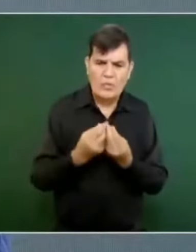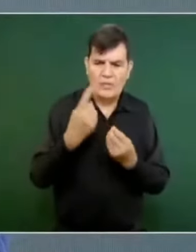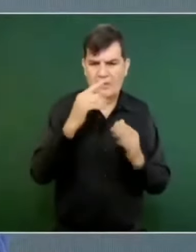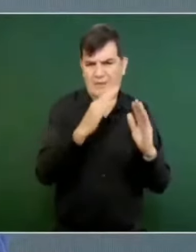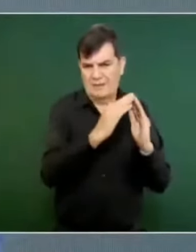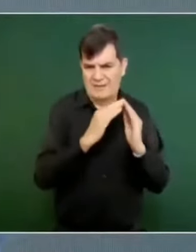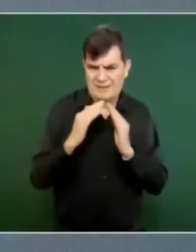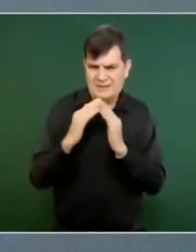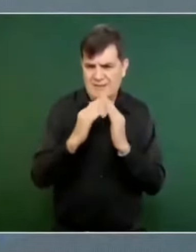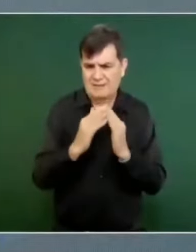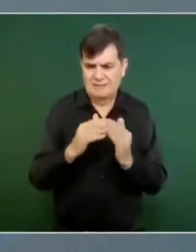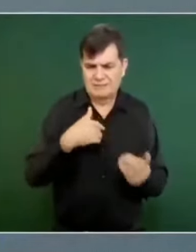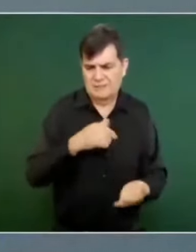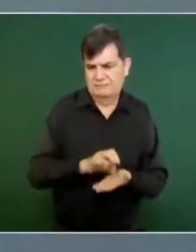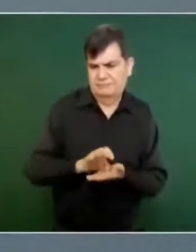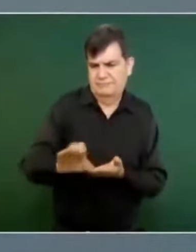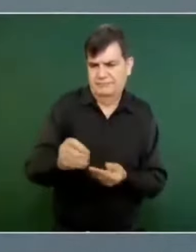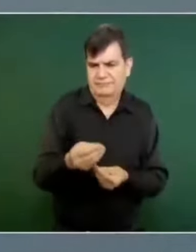ahí está.